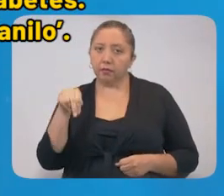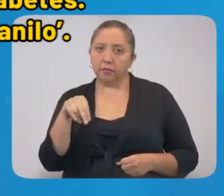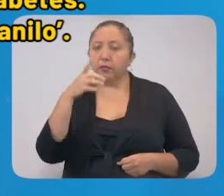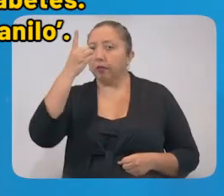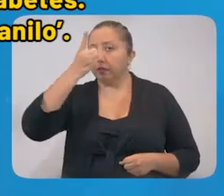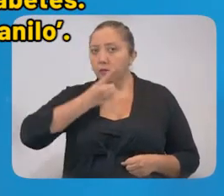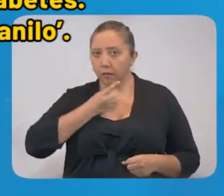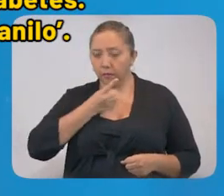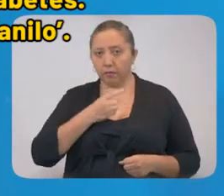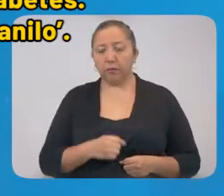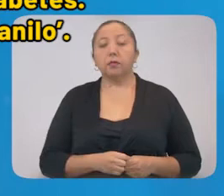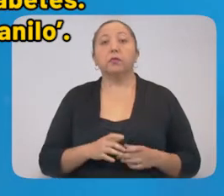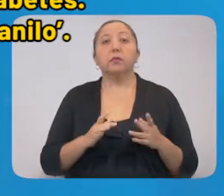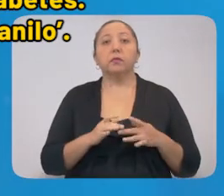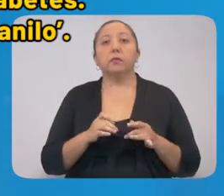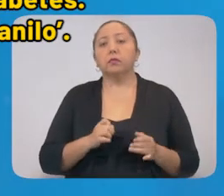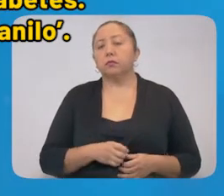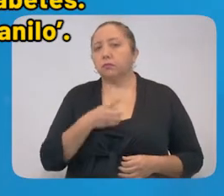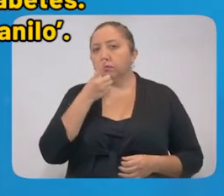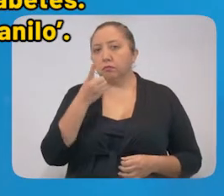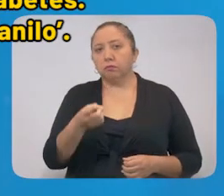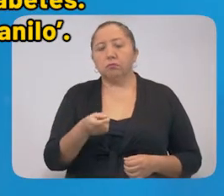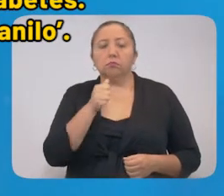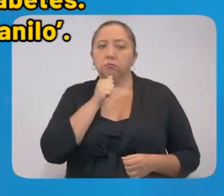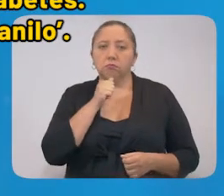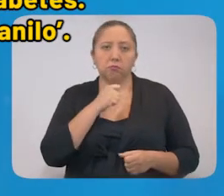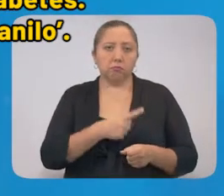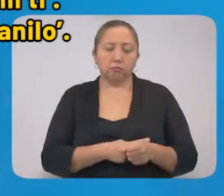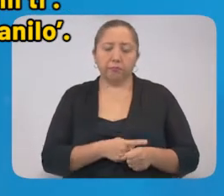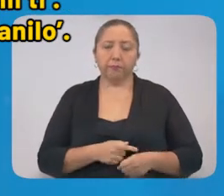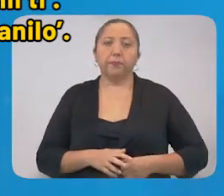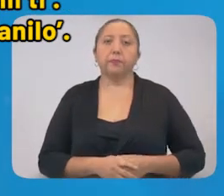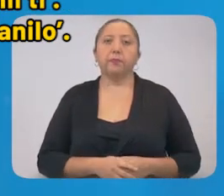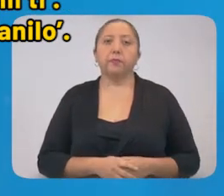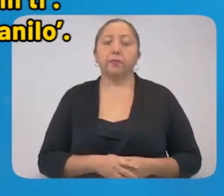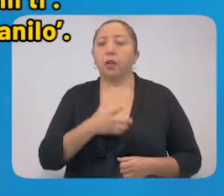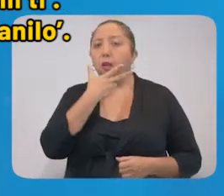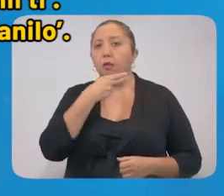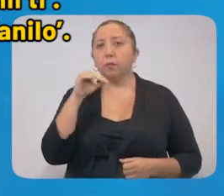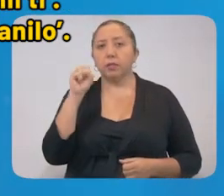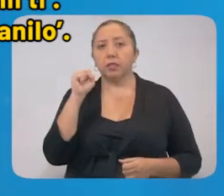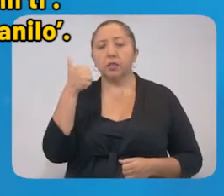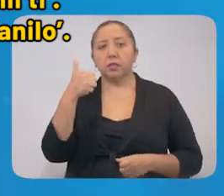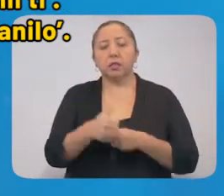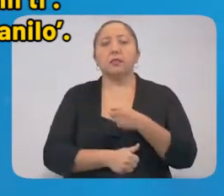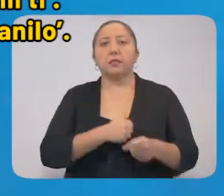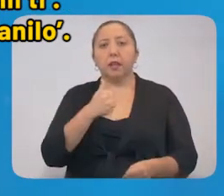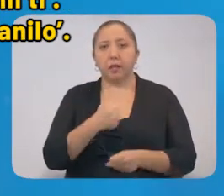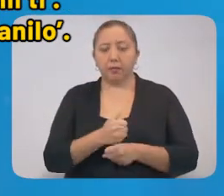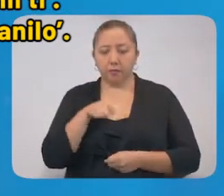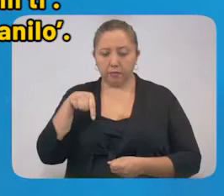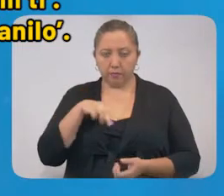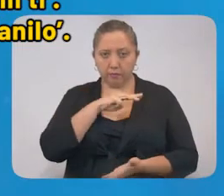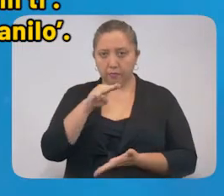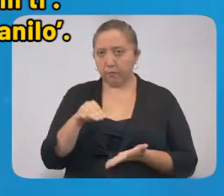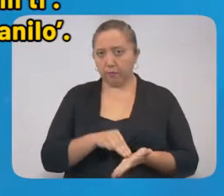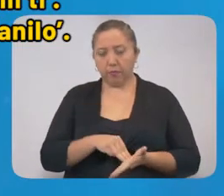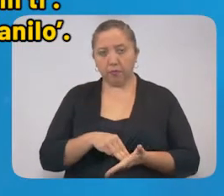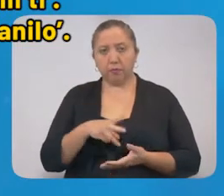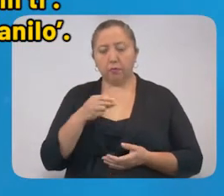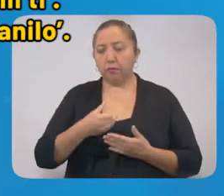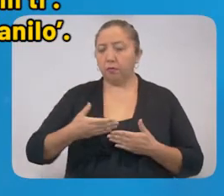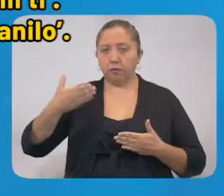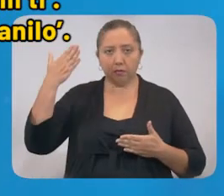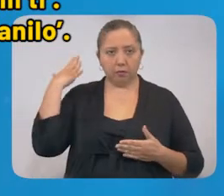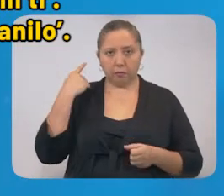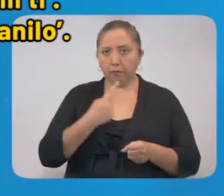diabetes, sus contactos se reportan asintomáticos. Hombre de 66 años de Mérida, no se reportan